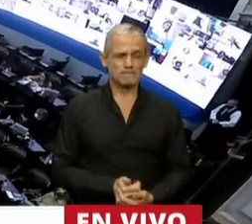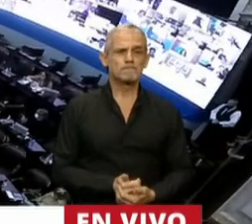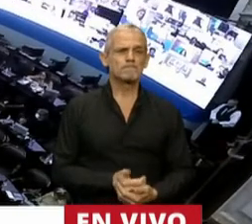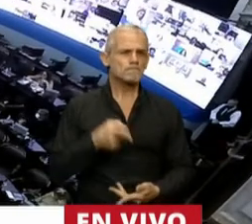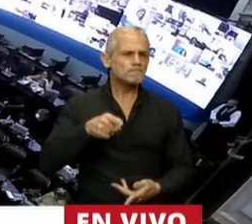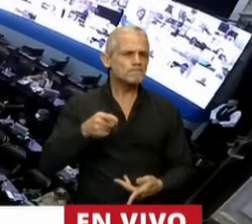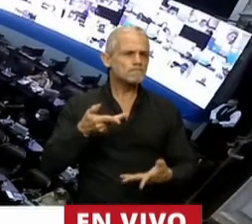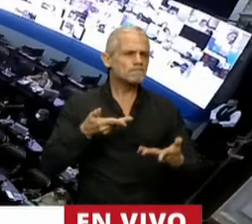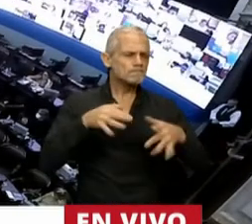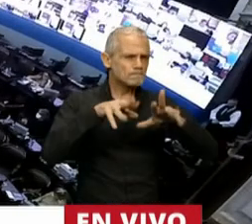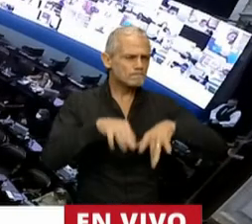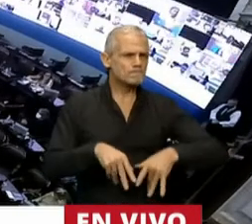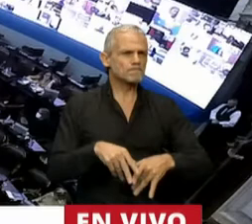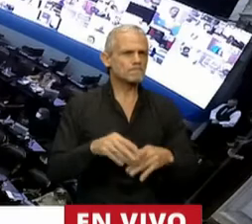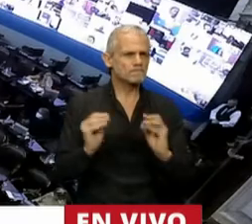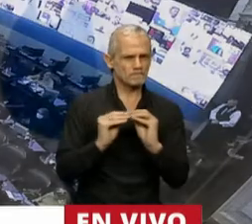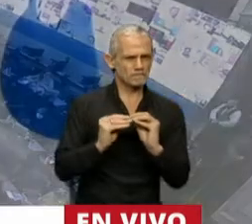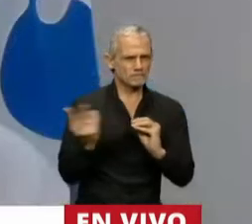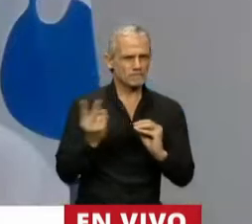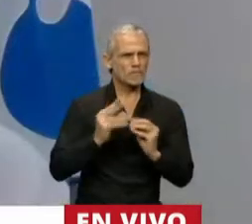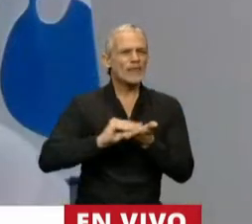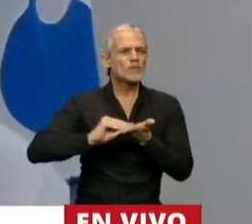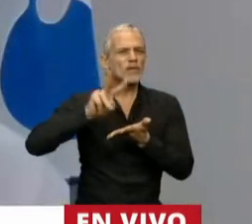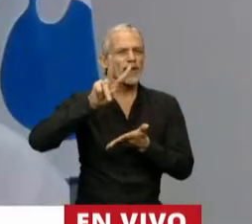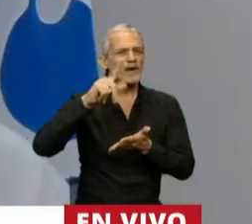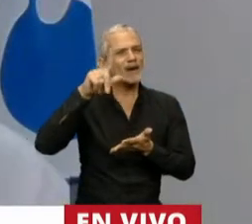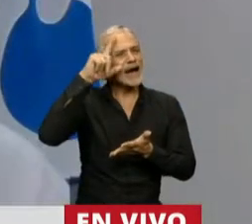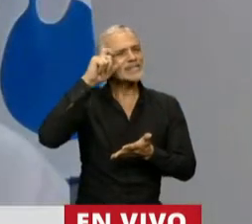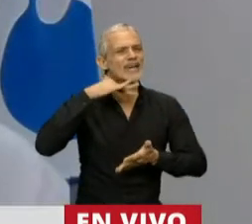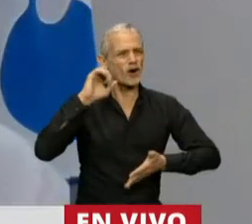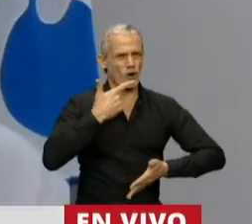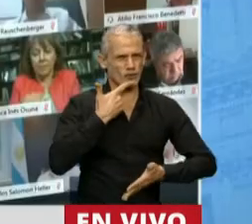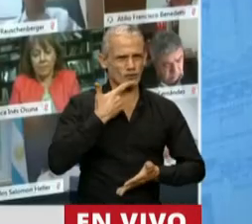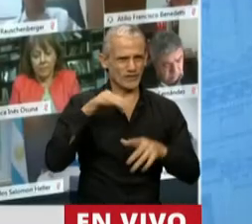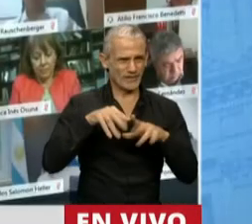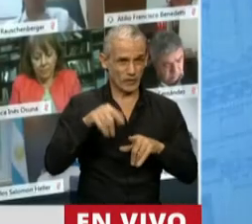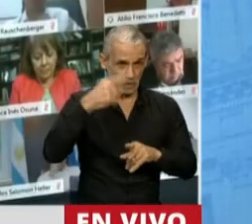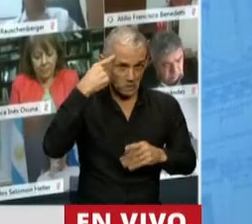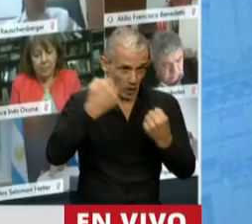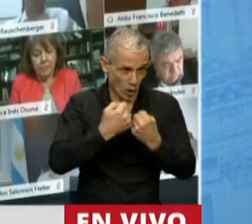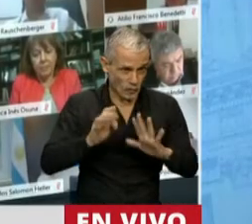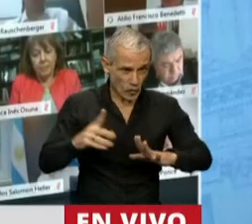compartir con la diputada Vallejo el informe, si a le parece bien.